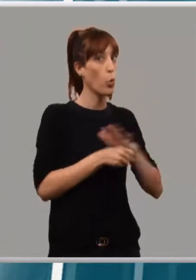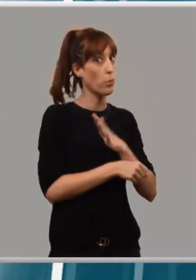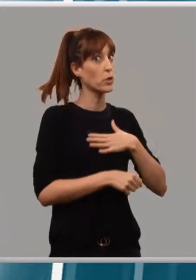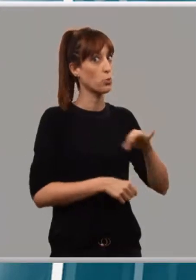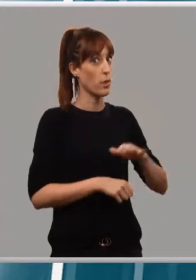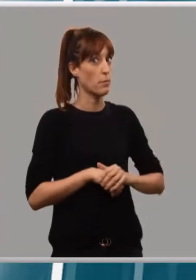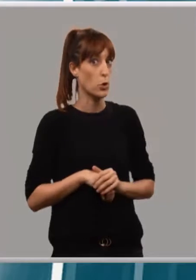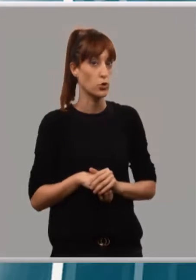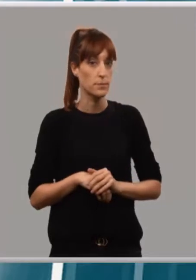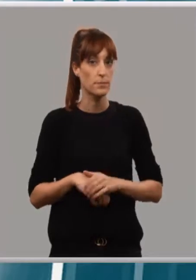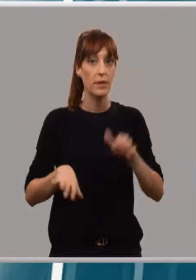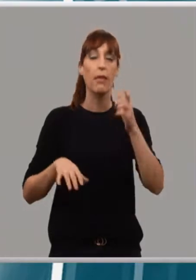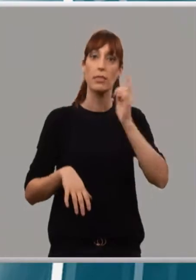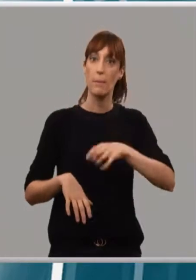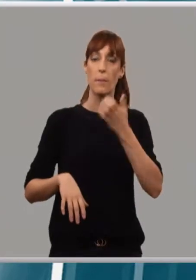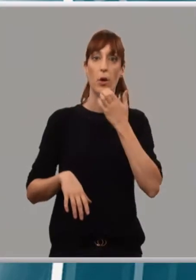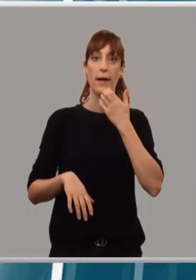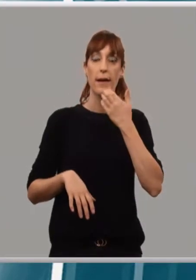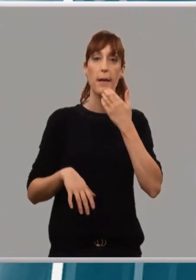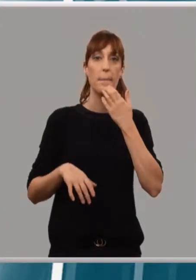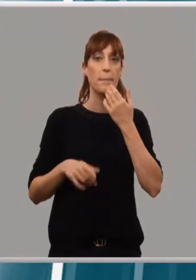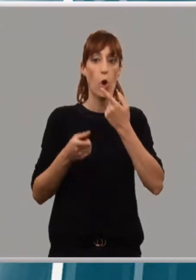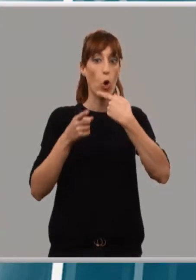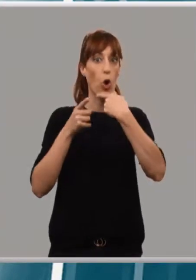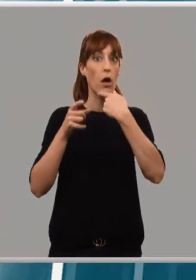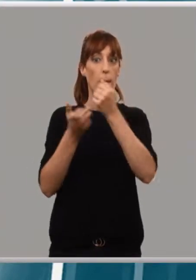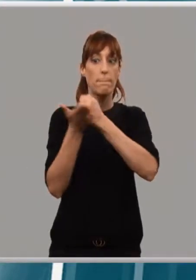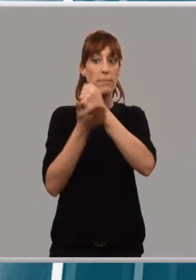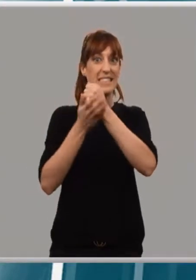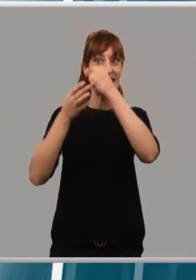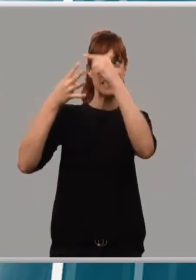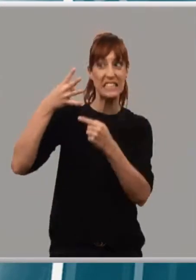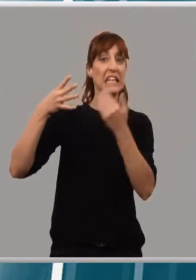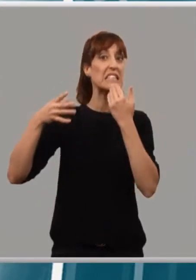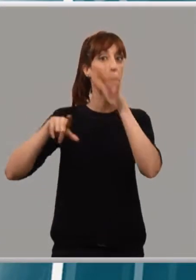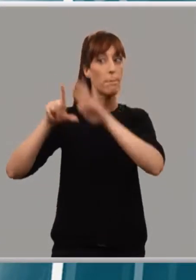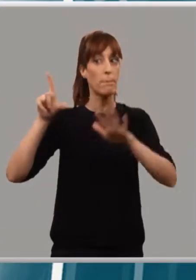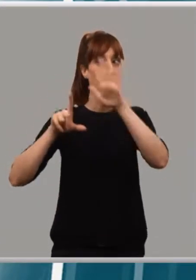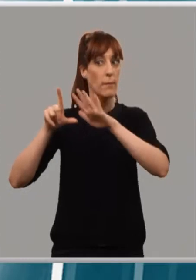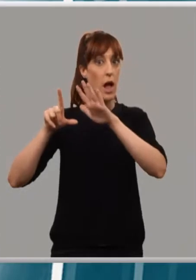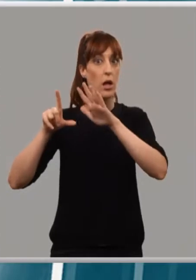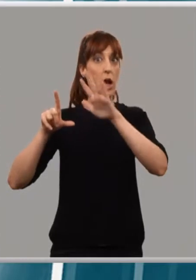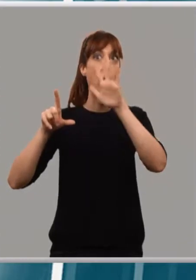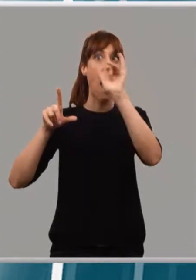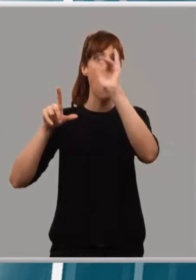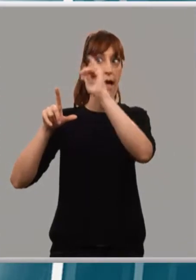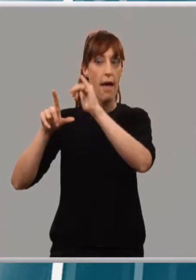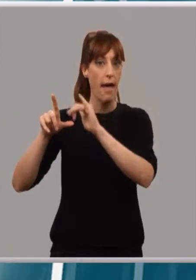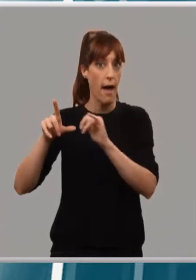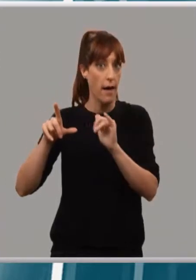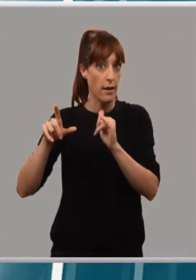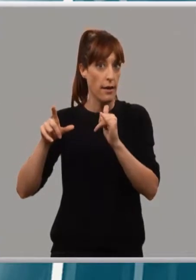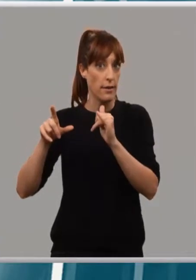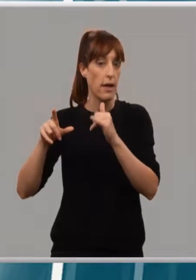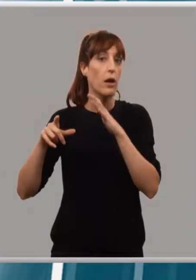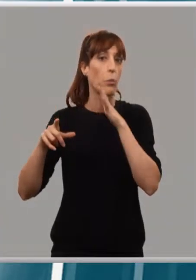garantías. No va a haber desabastecimiento porque si no está en el mercado nacional, este plan de garantía de abastecimiento supondrá una importación